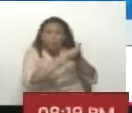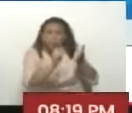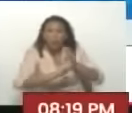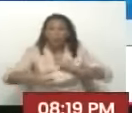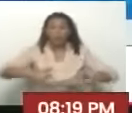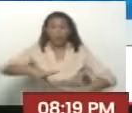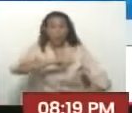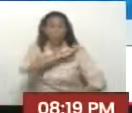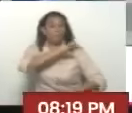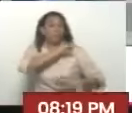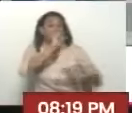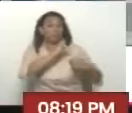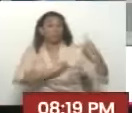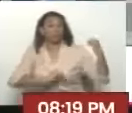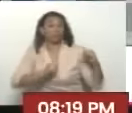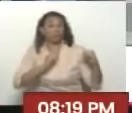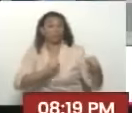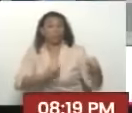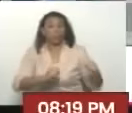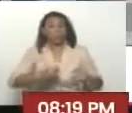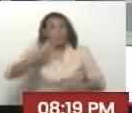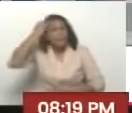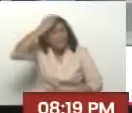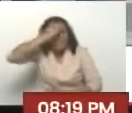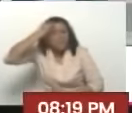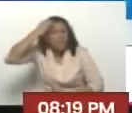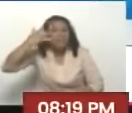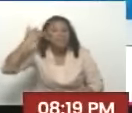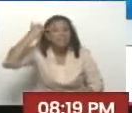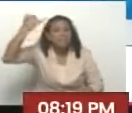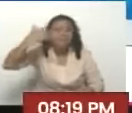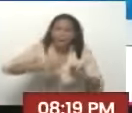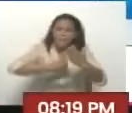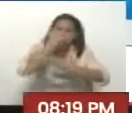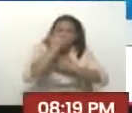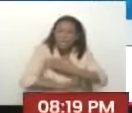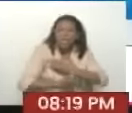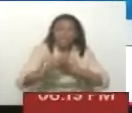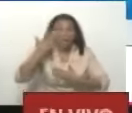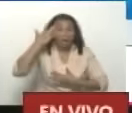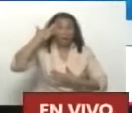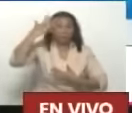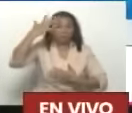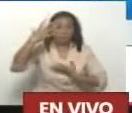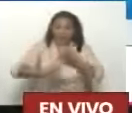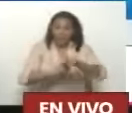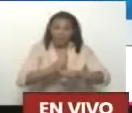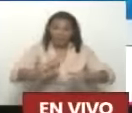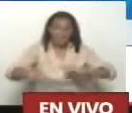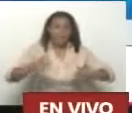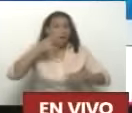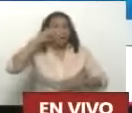Comandante Con el pensamiento La idea El proyecto Y la capacidad De hacer Porque uno puede tener